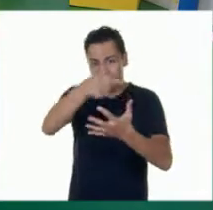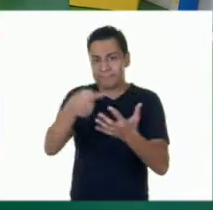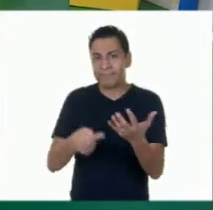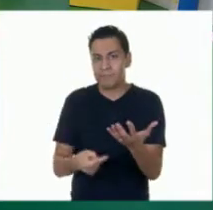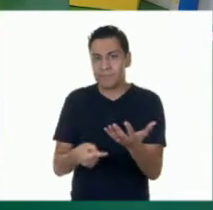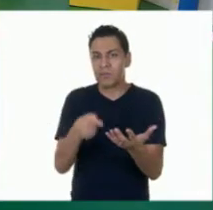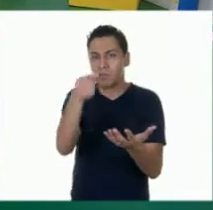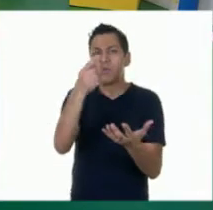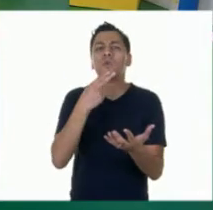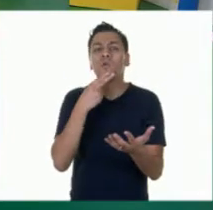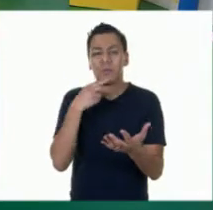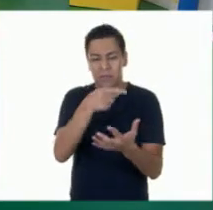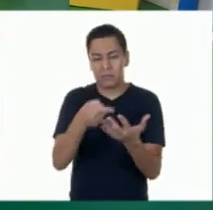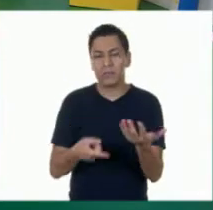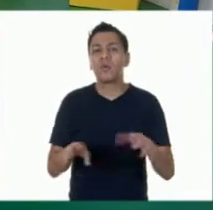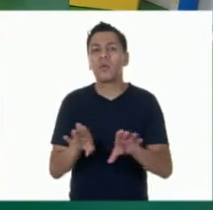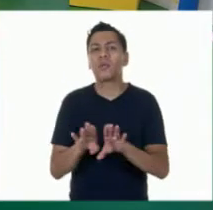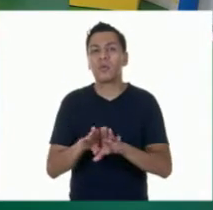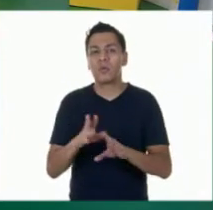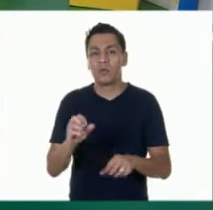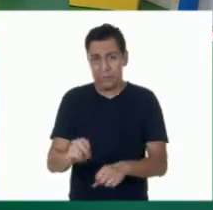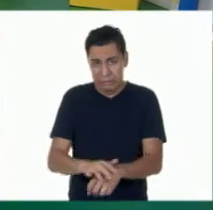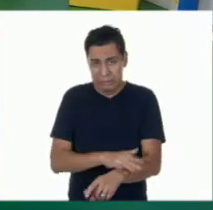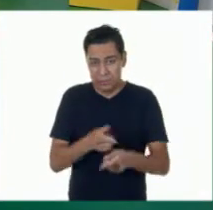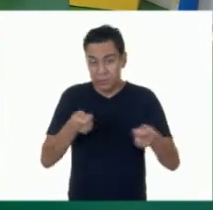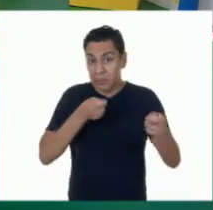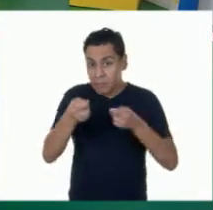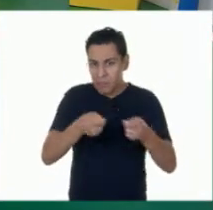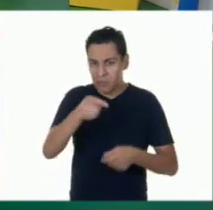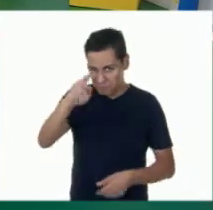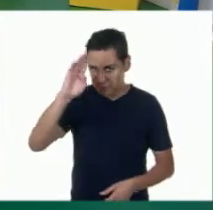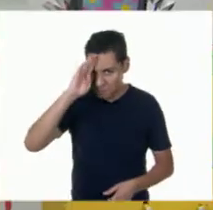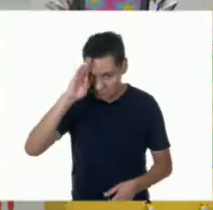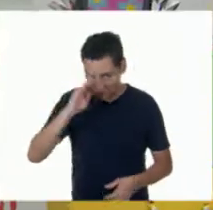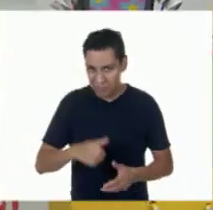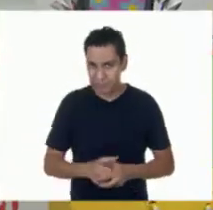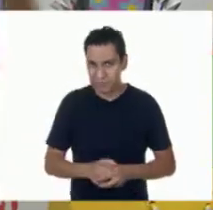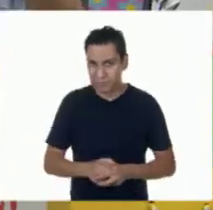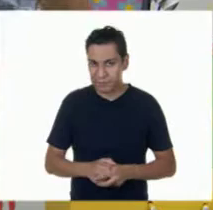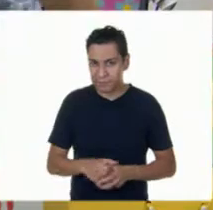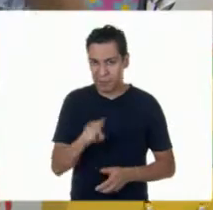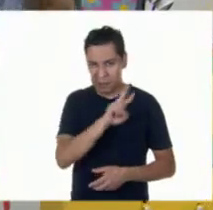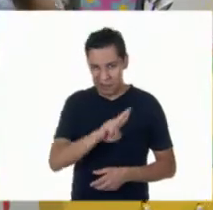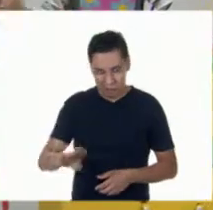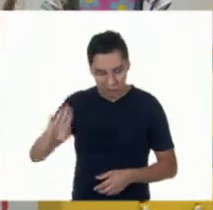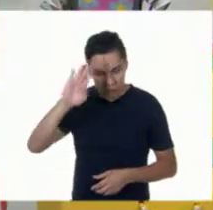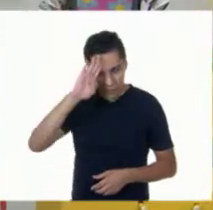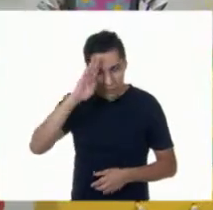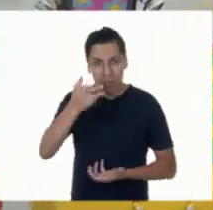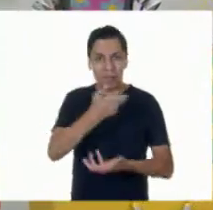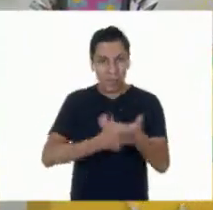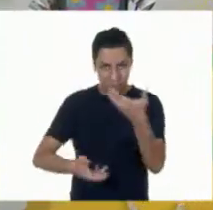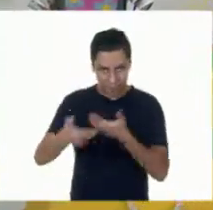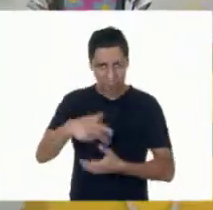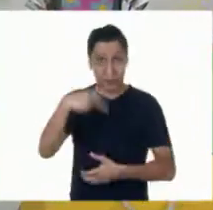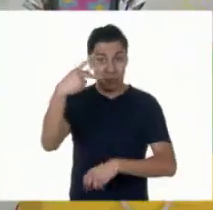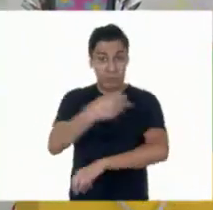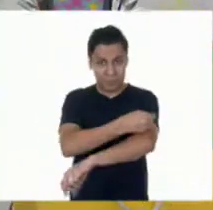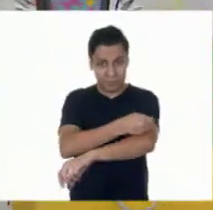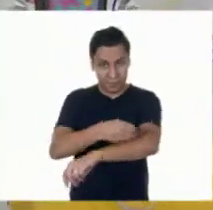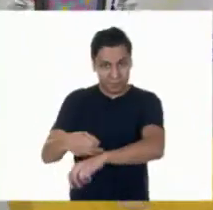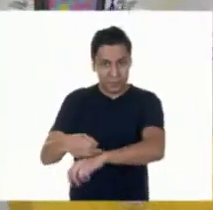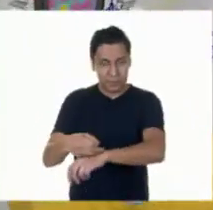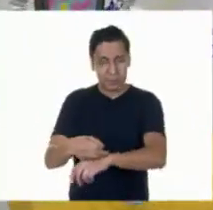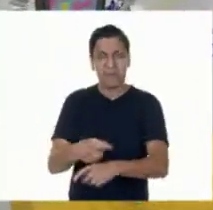¿de qué manera podemos regular nuestras emociones? Piénsenlo, ¿eh? Reflexionen y compartan con su familia qué